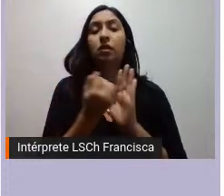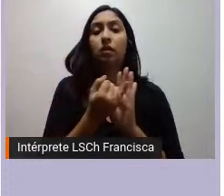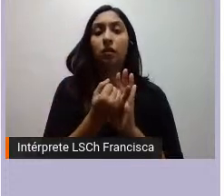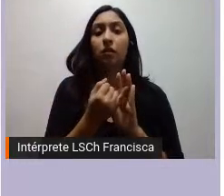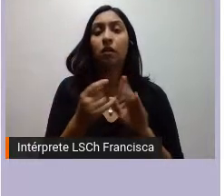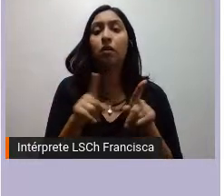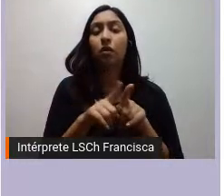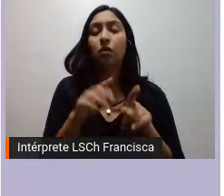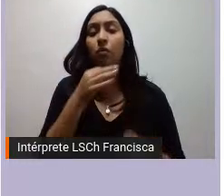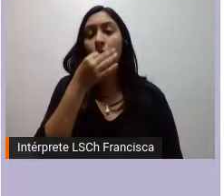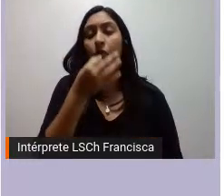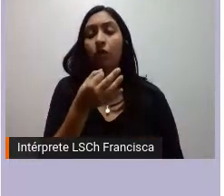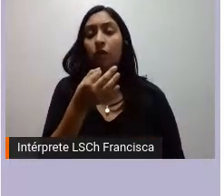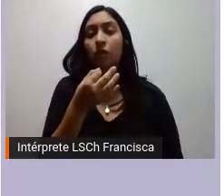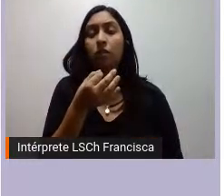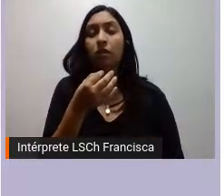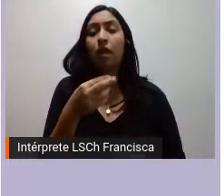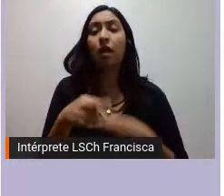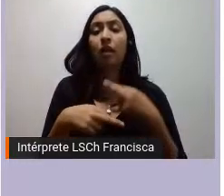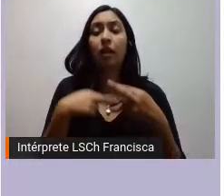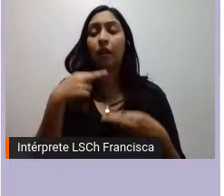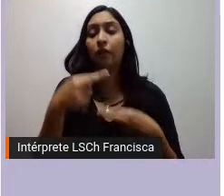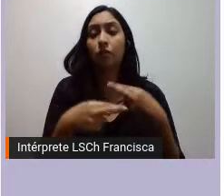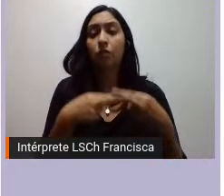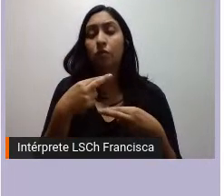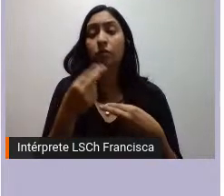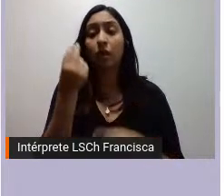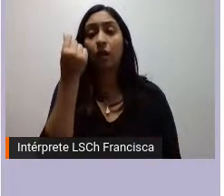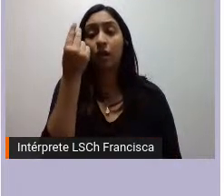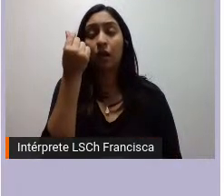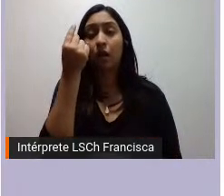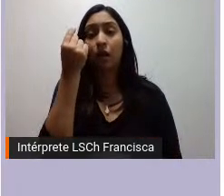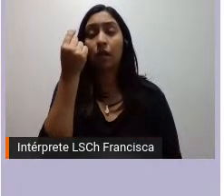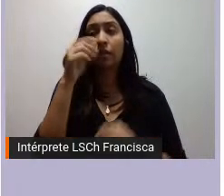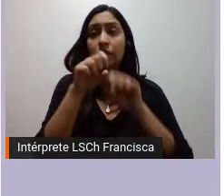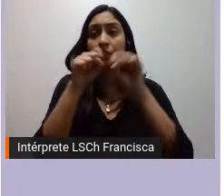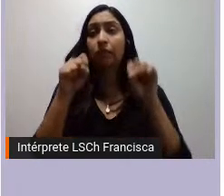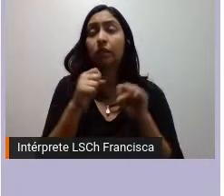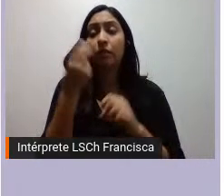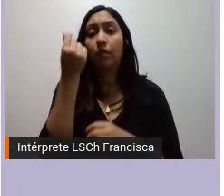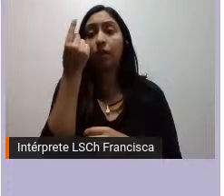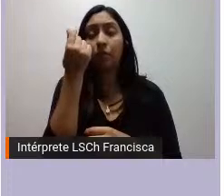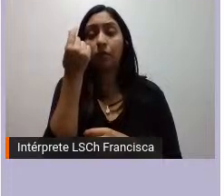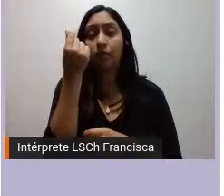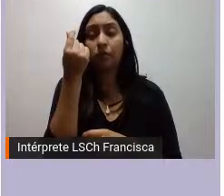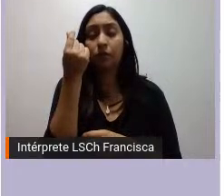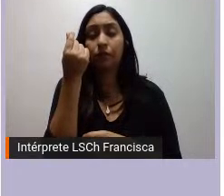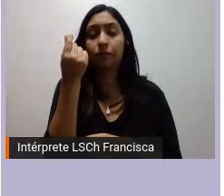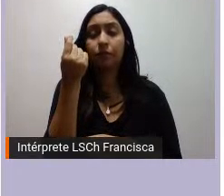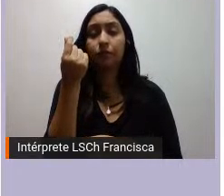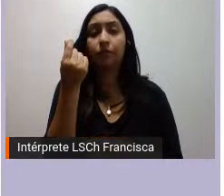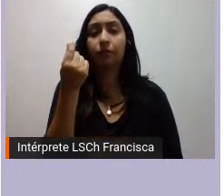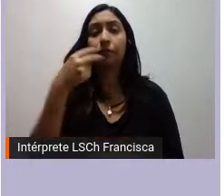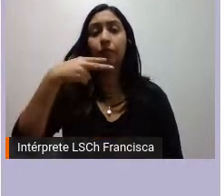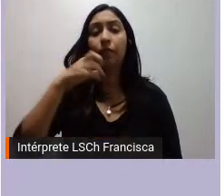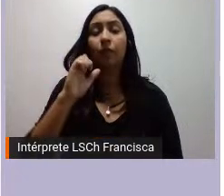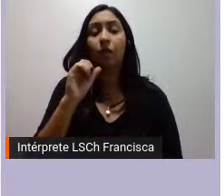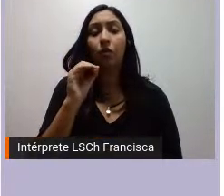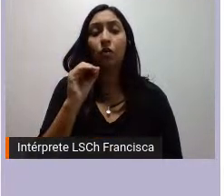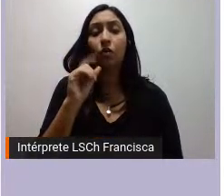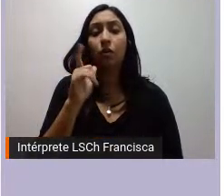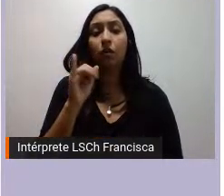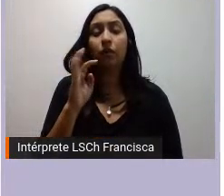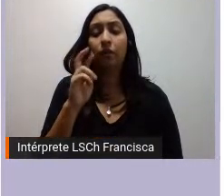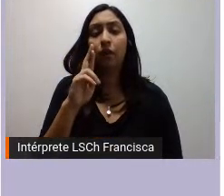Gárate, la revolución capitalista de Chile, es decir, la revolución neoliberal, va a terminar, creo yo, cooptando en estricto rigor